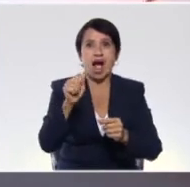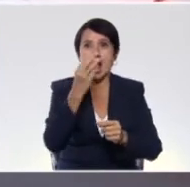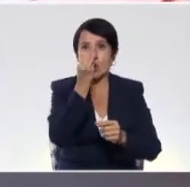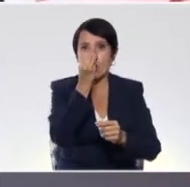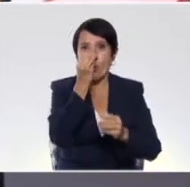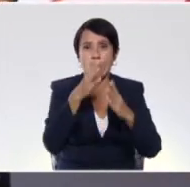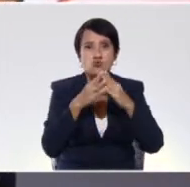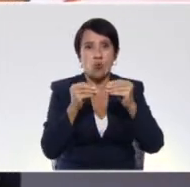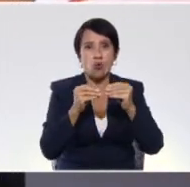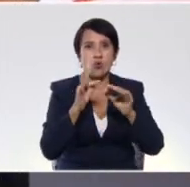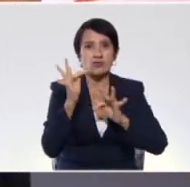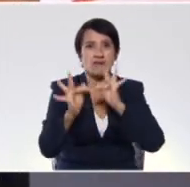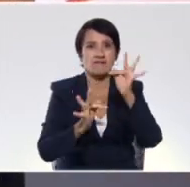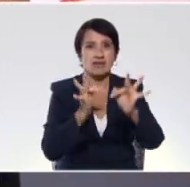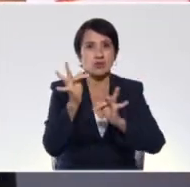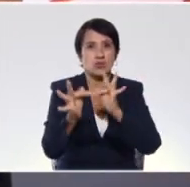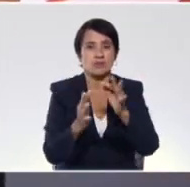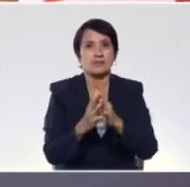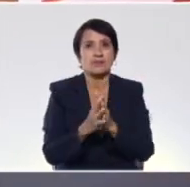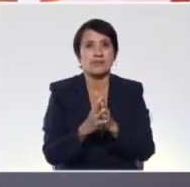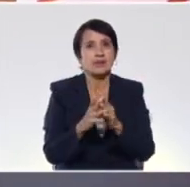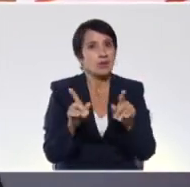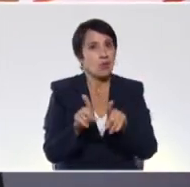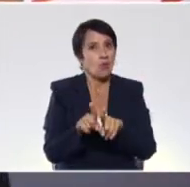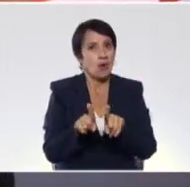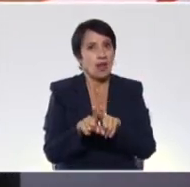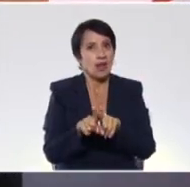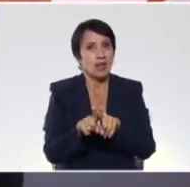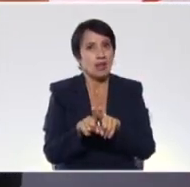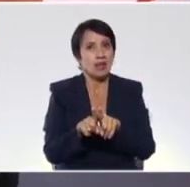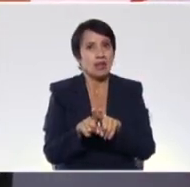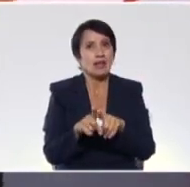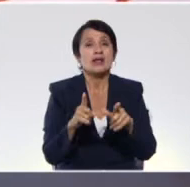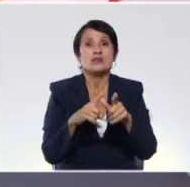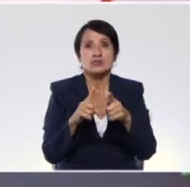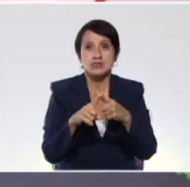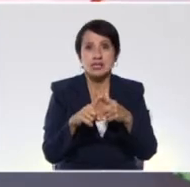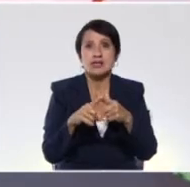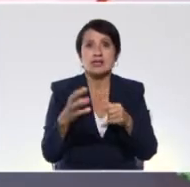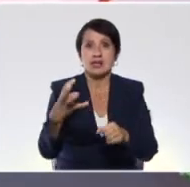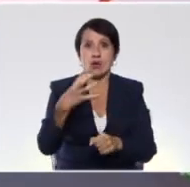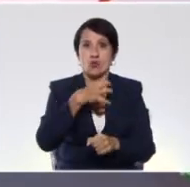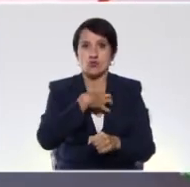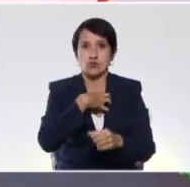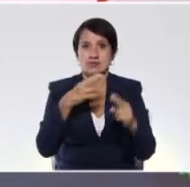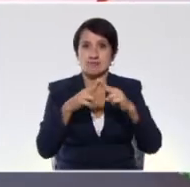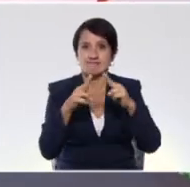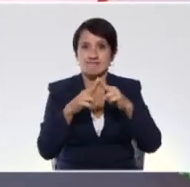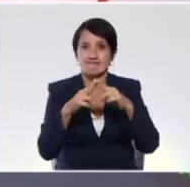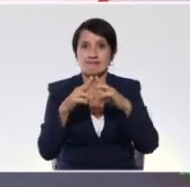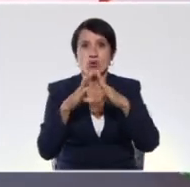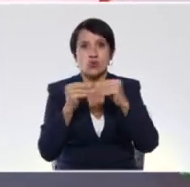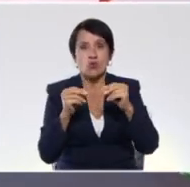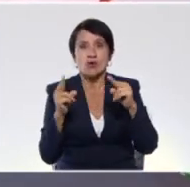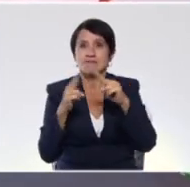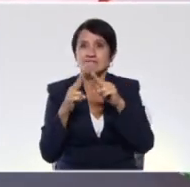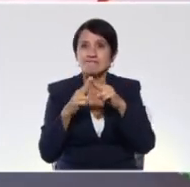gérmenes o ese virus. Así es Edison, ese reconocimiento para nuestros niños de verdad por ese